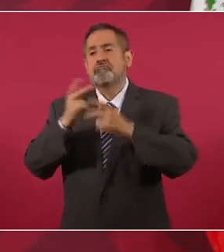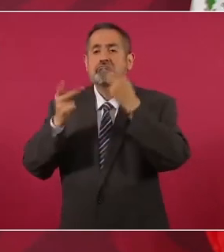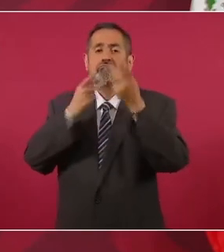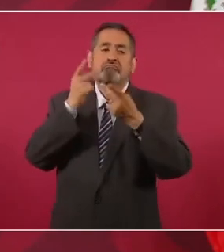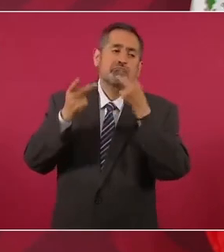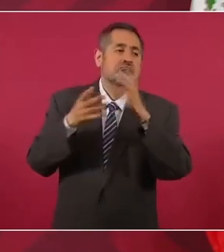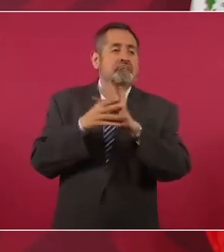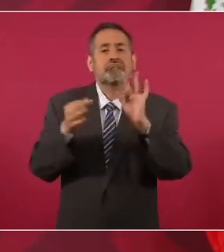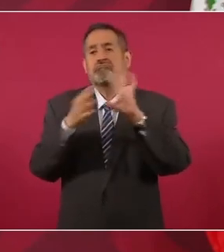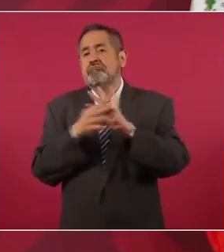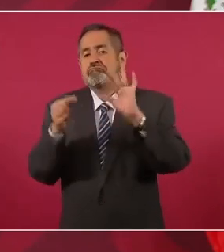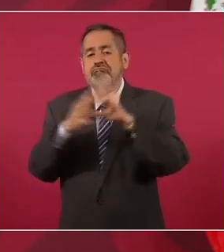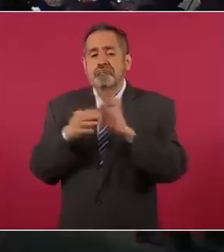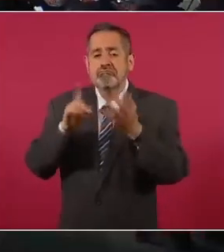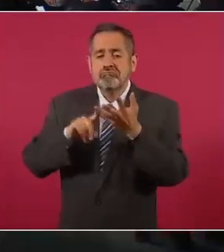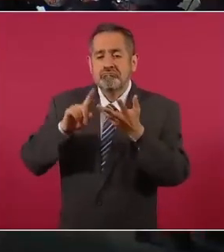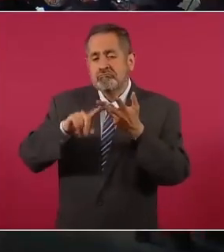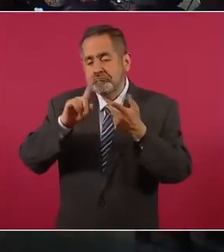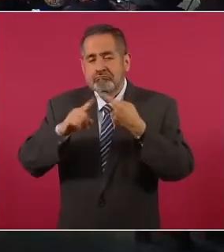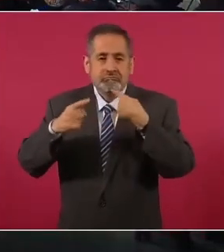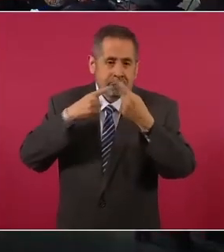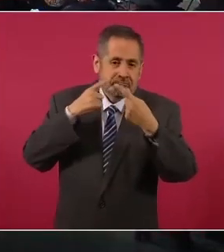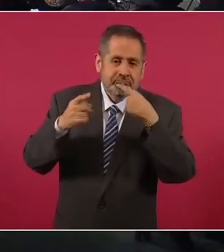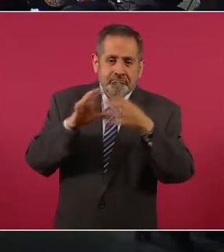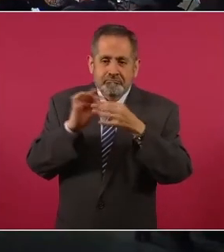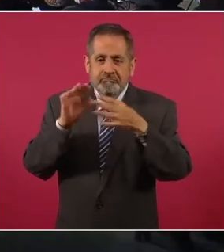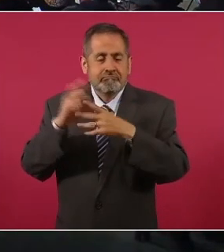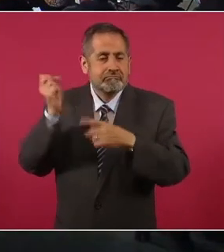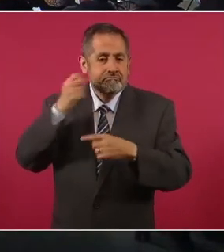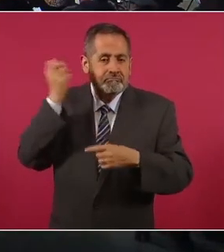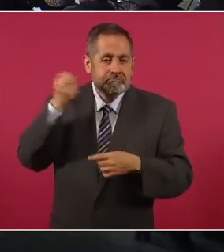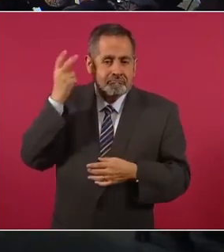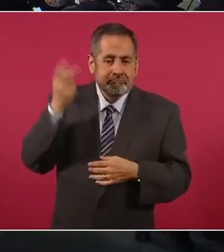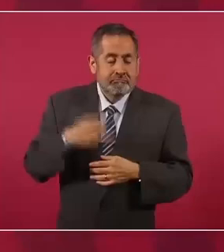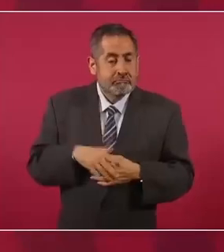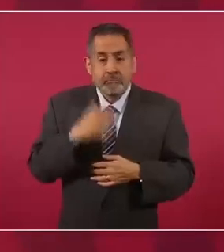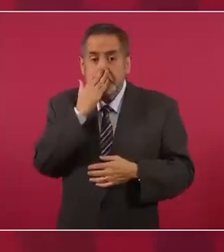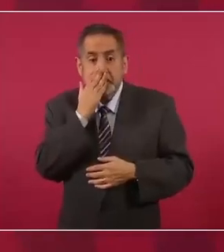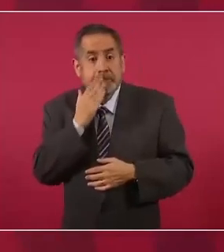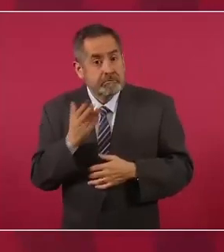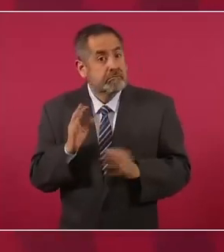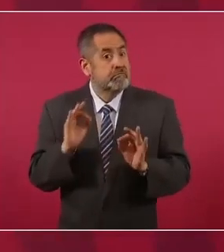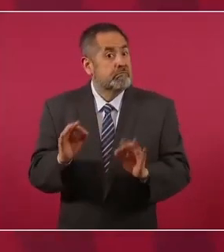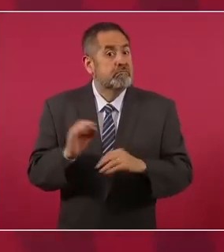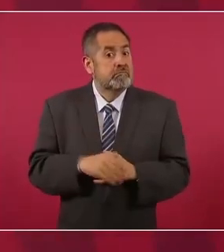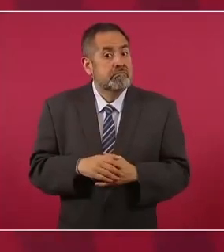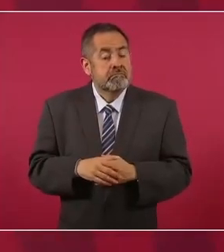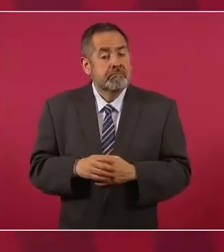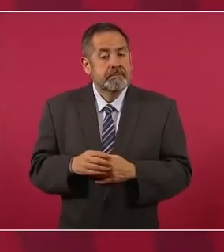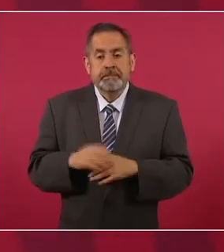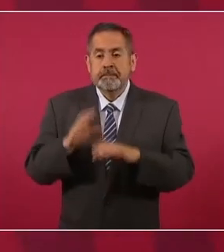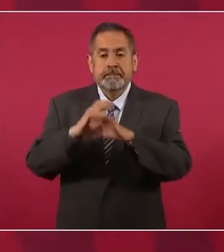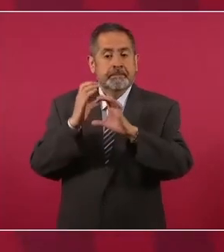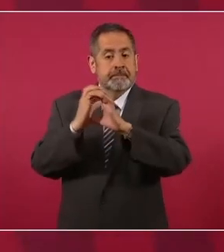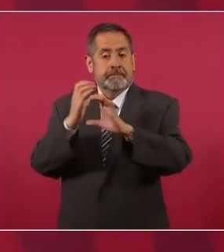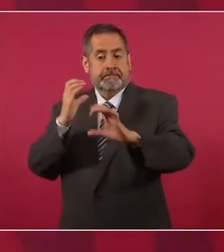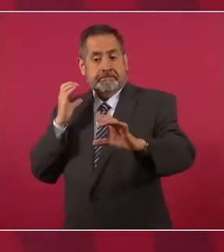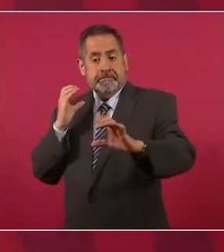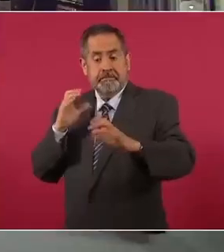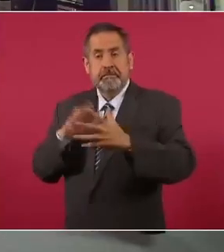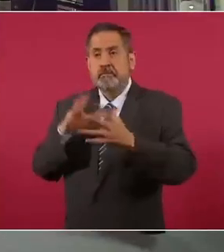y así. Pero muy efectivo porque eran camiones grandes pues de